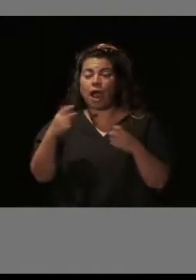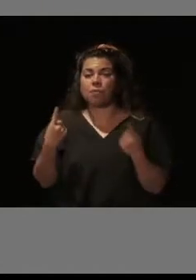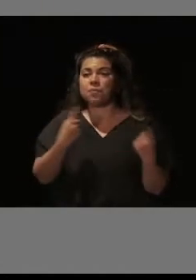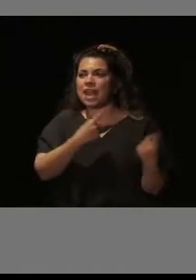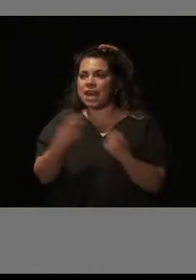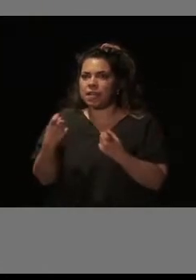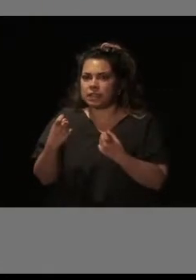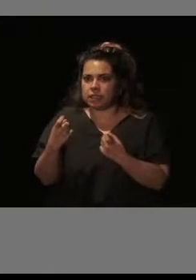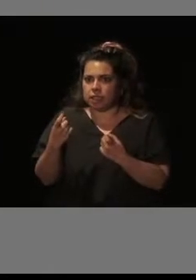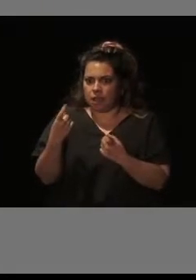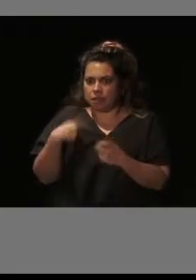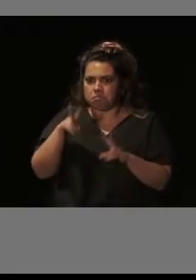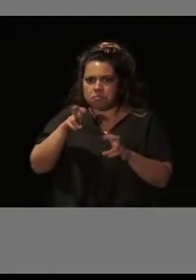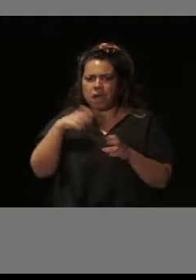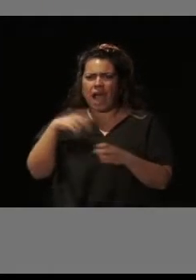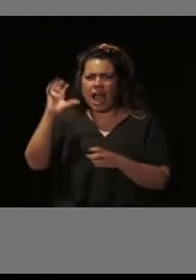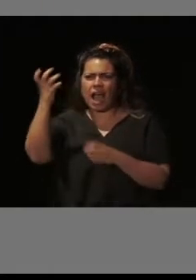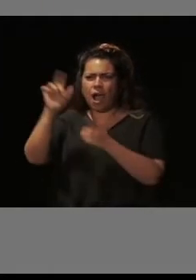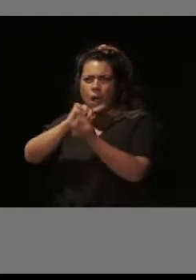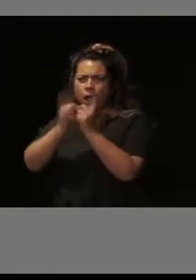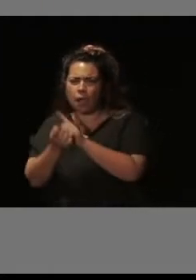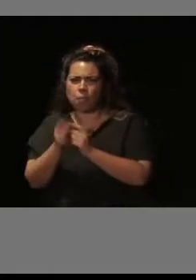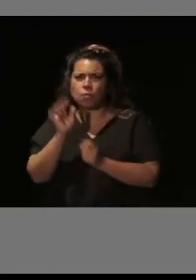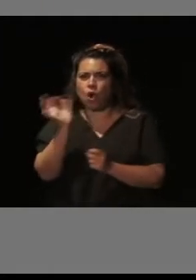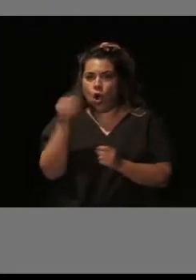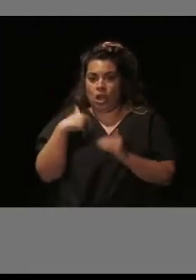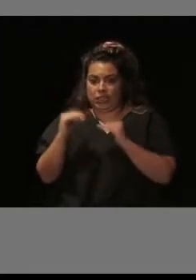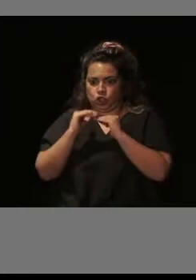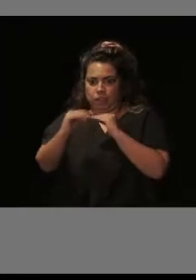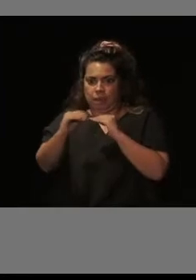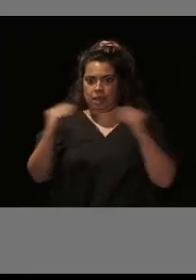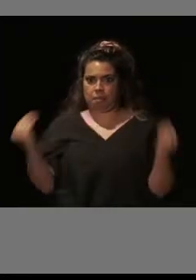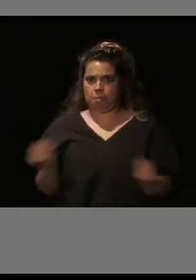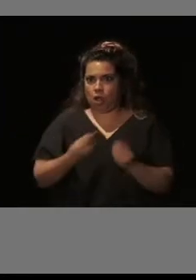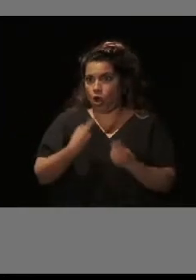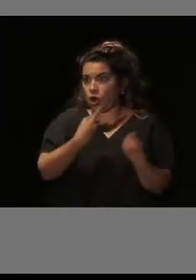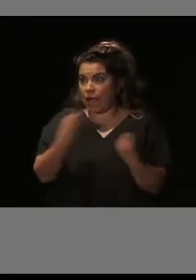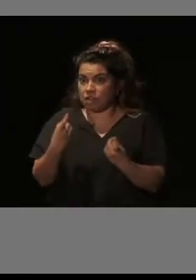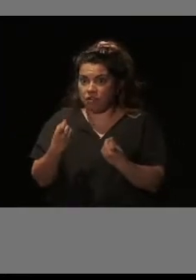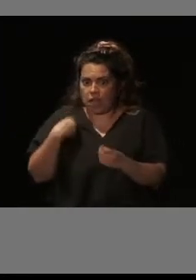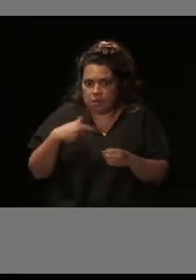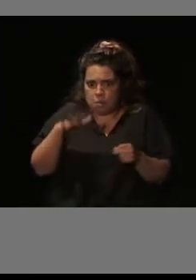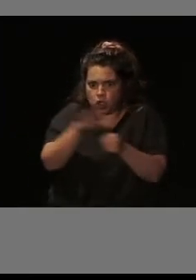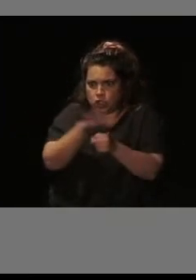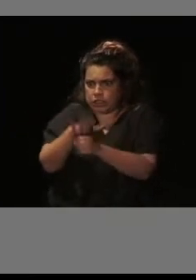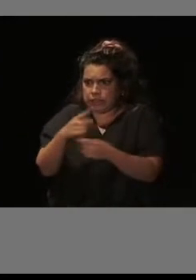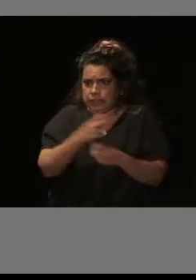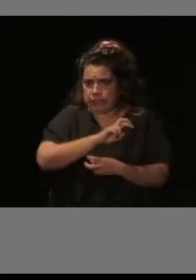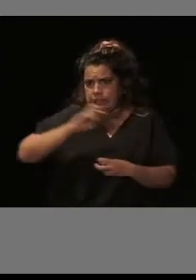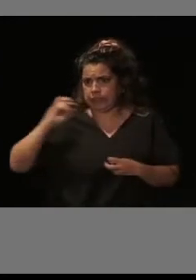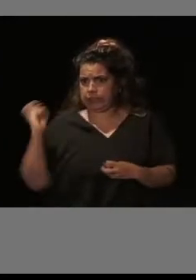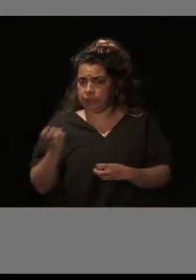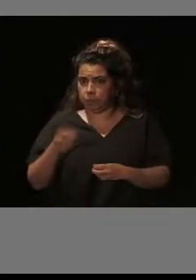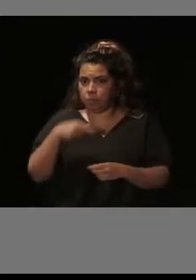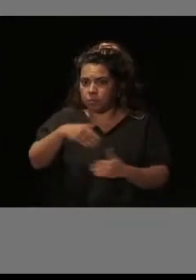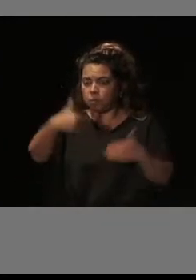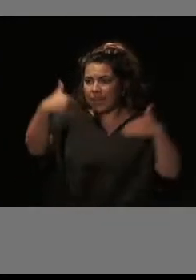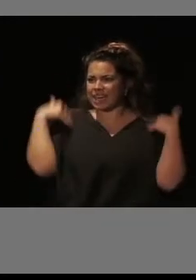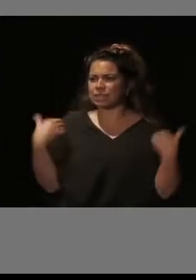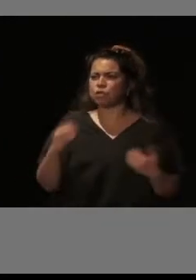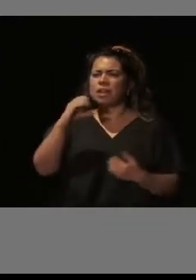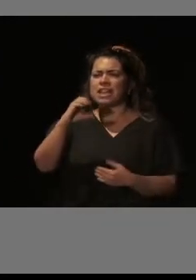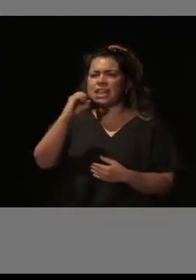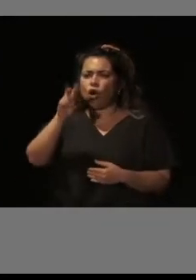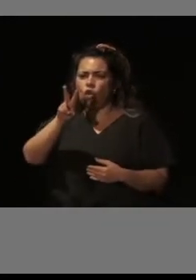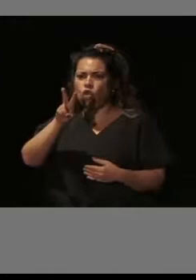enfrentar el cambio climático, de mejorar la sostenibilidad de todos los sectores que son responsables de las emisiones de CO2 a la